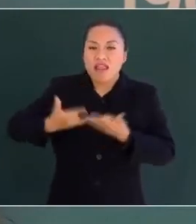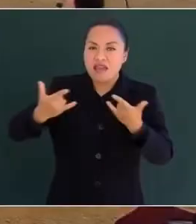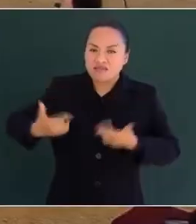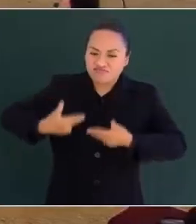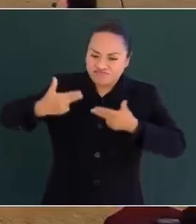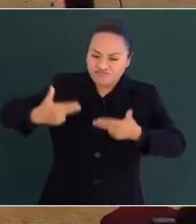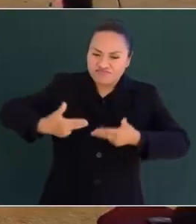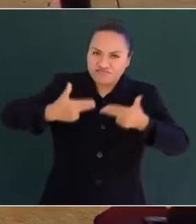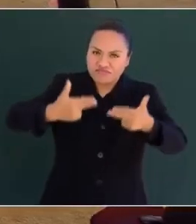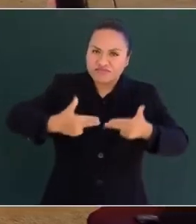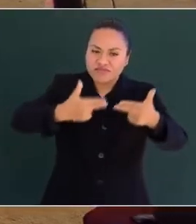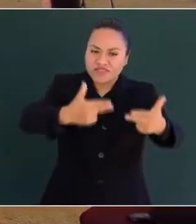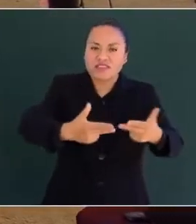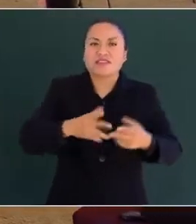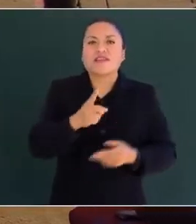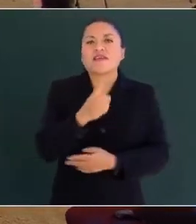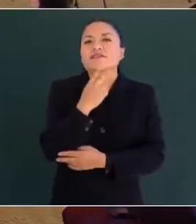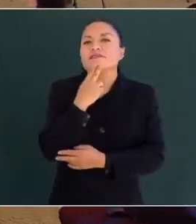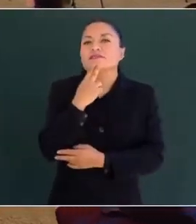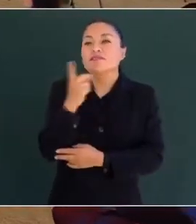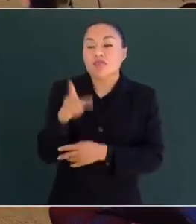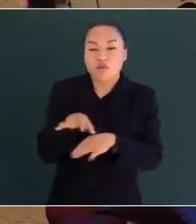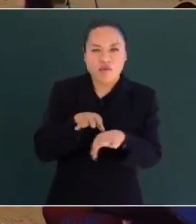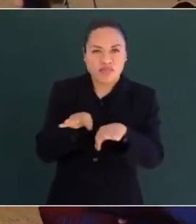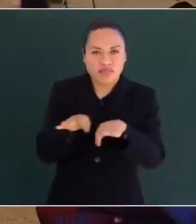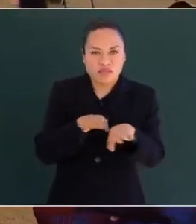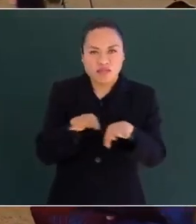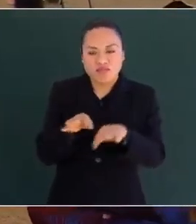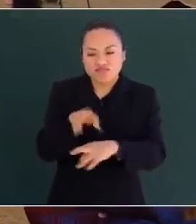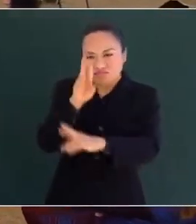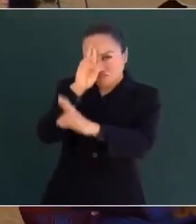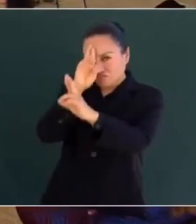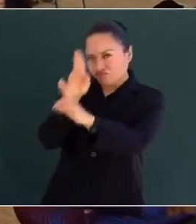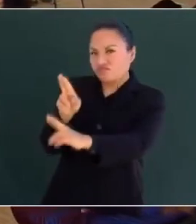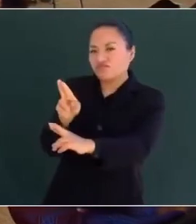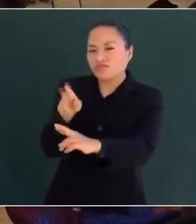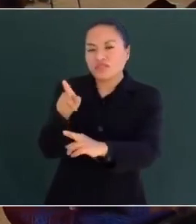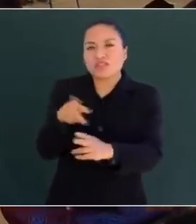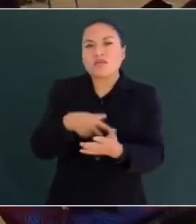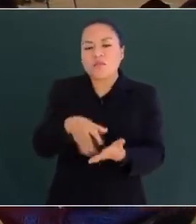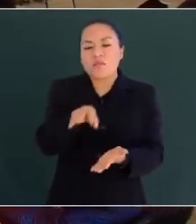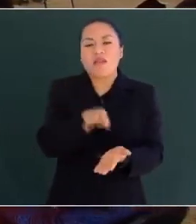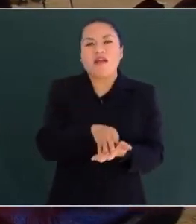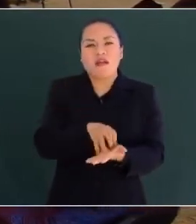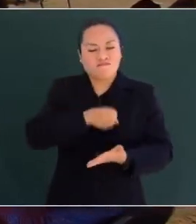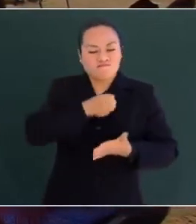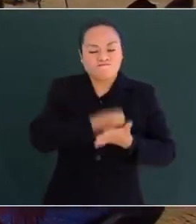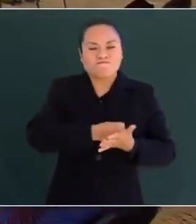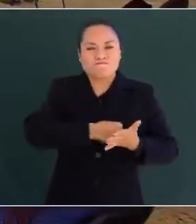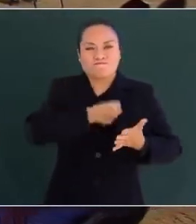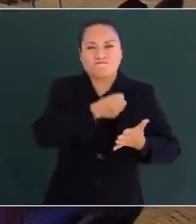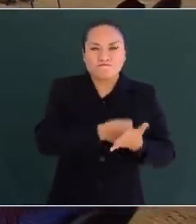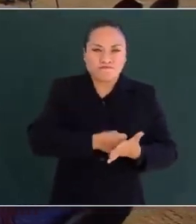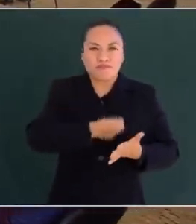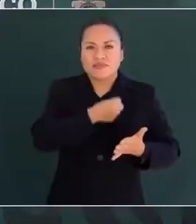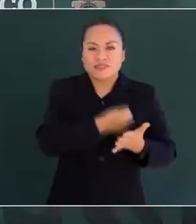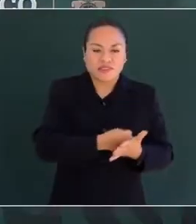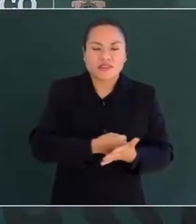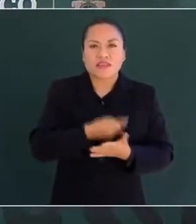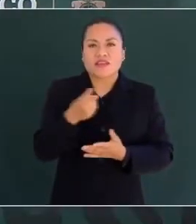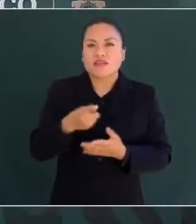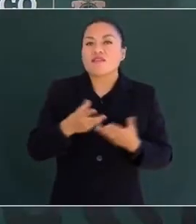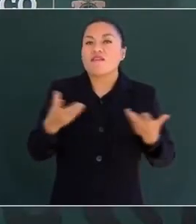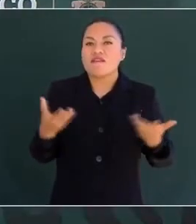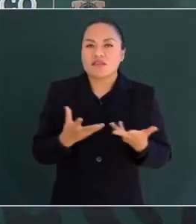se debe a sus eminentes servicios, con el respeto que infunde su heroica constancia, con la compasión que